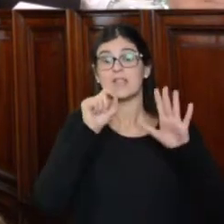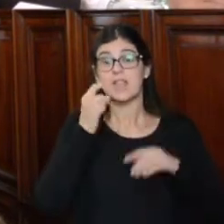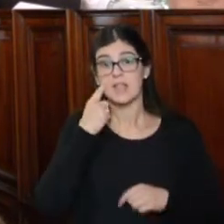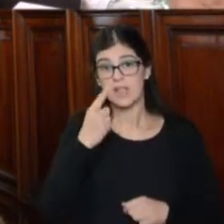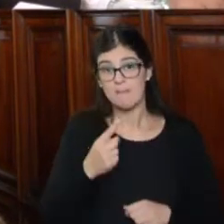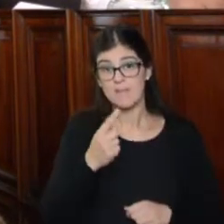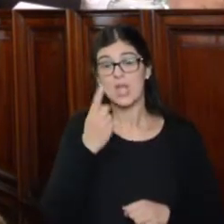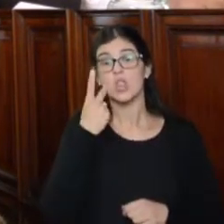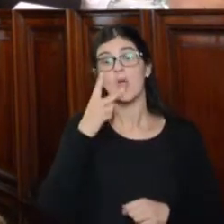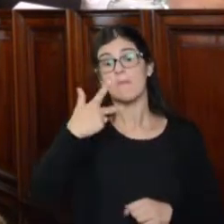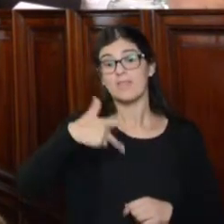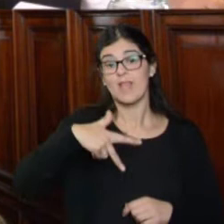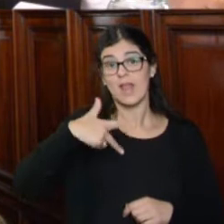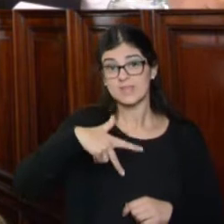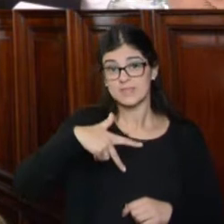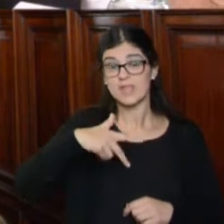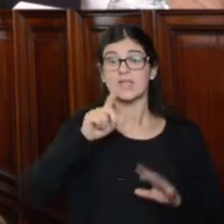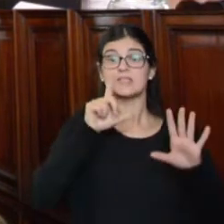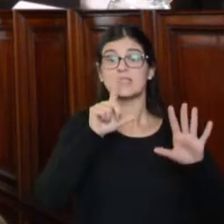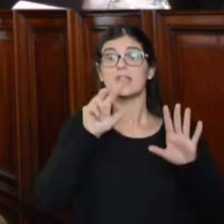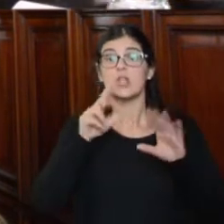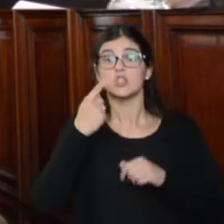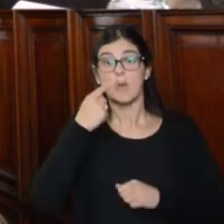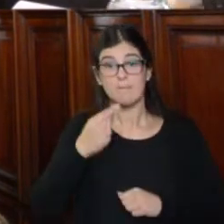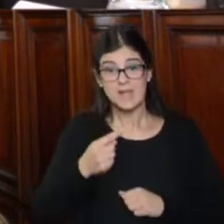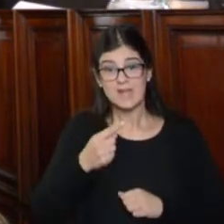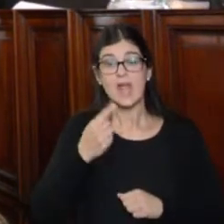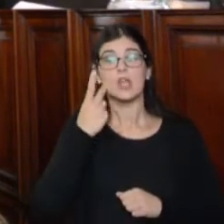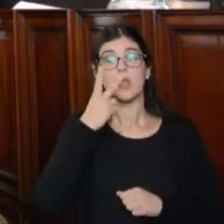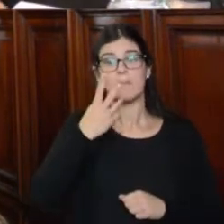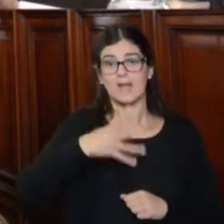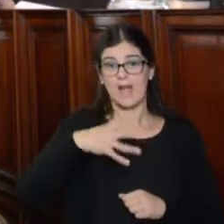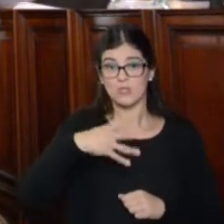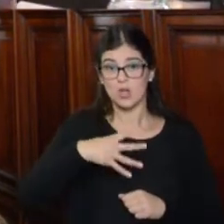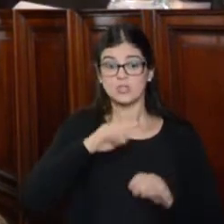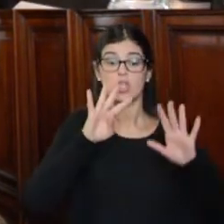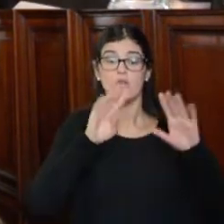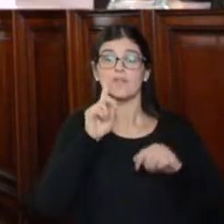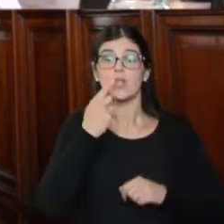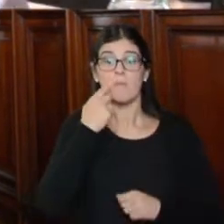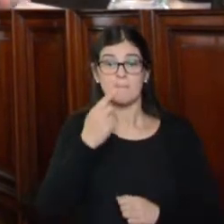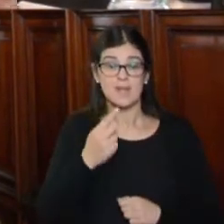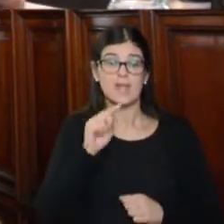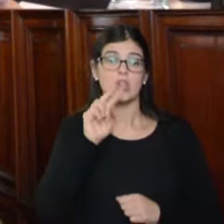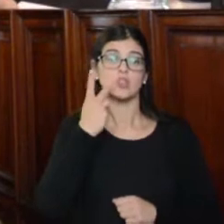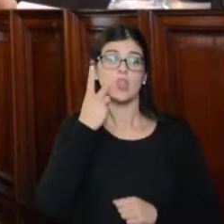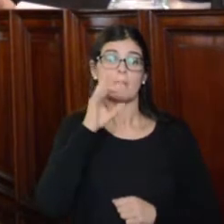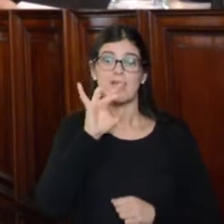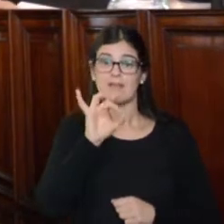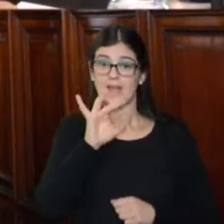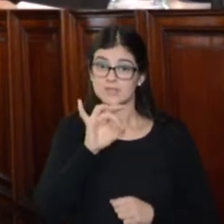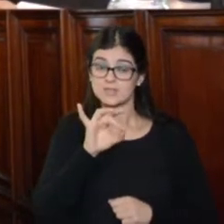en el 2013, 78.000 en el 2014, 91.000 en el 2015,